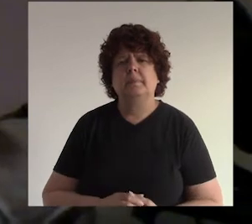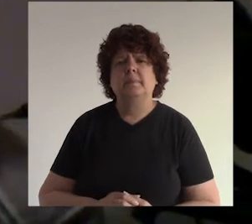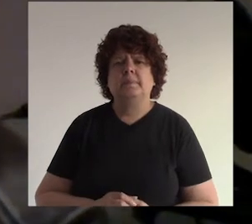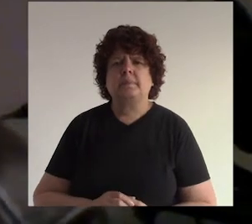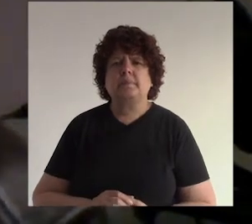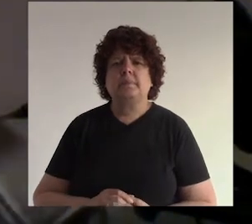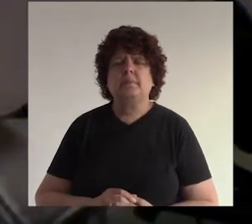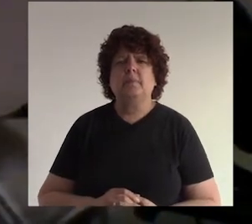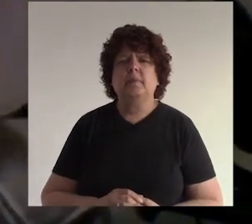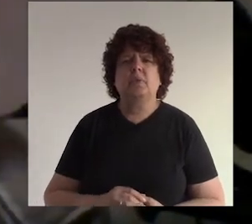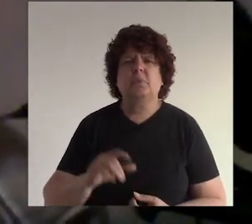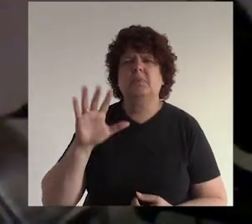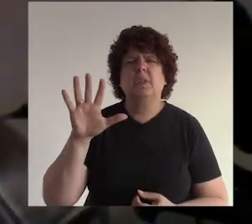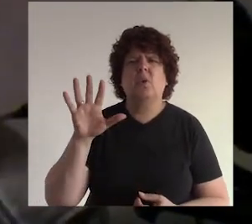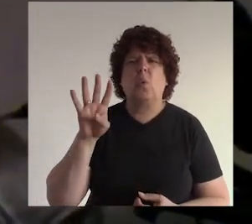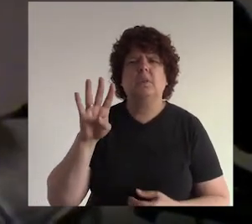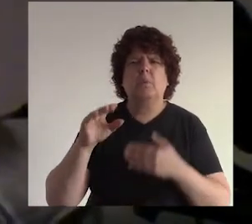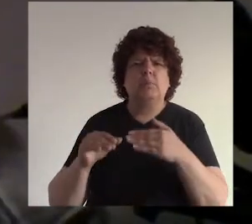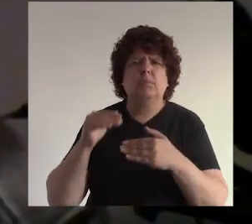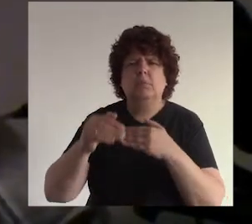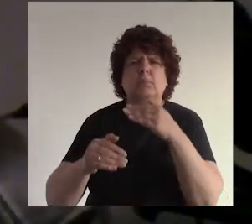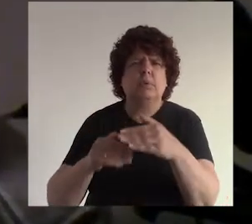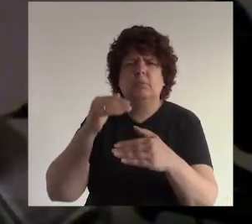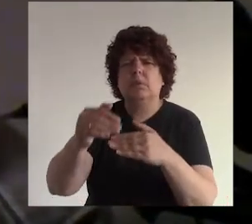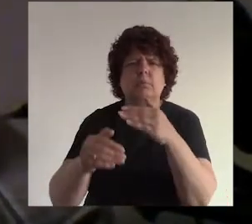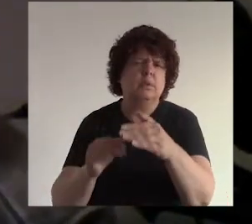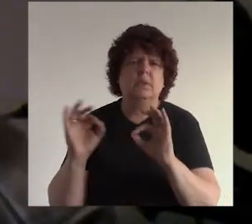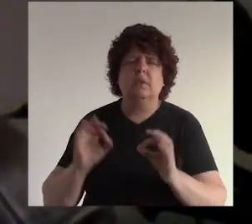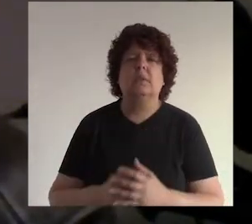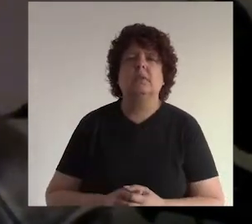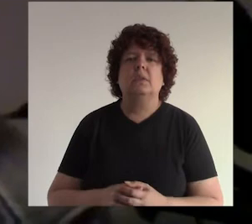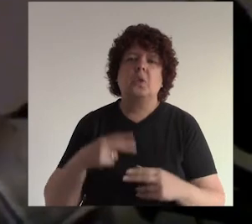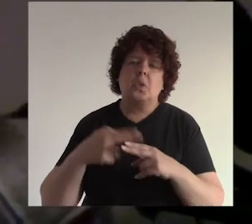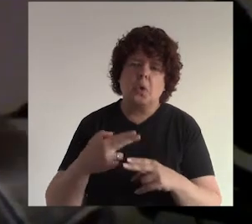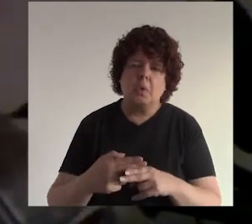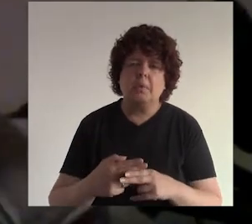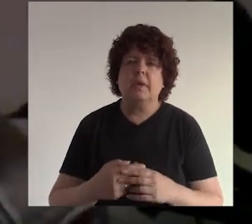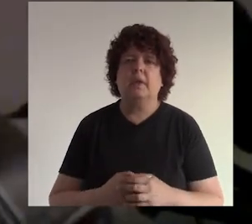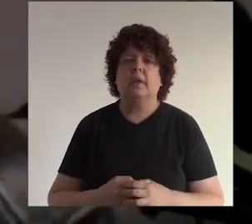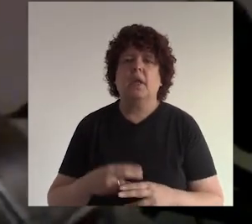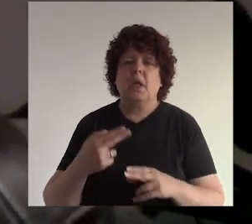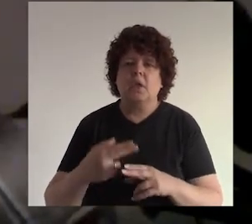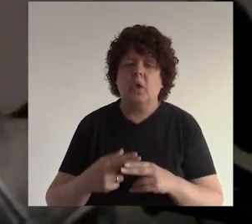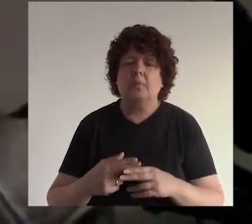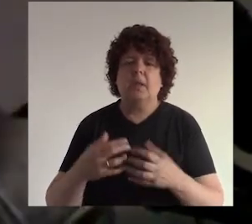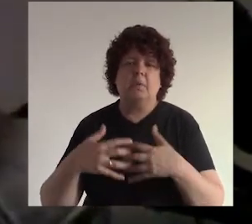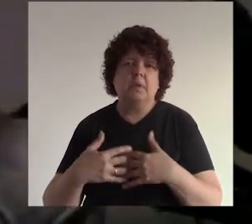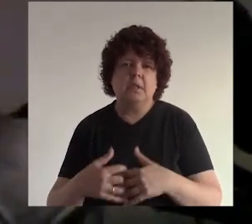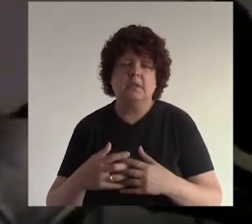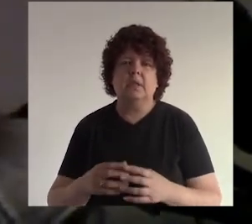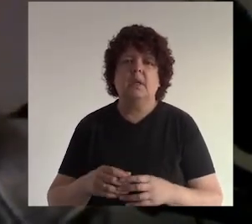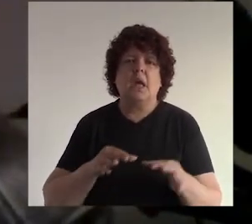es este son cinco o cuatro pasos nada más que se tiene que pasar que poner el nombre el nombre del